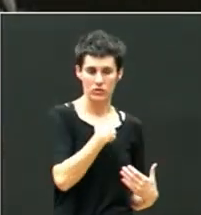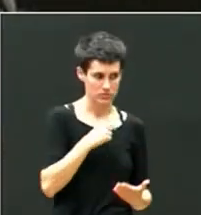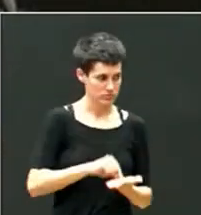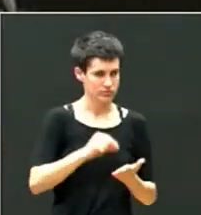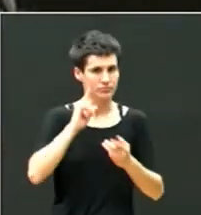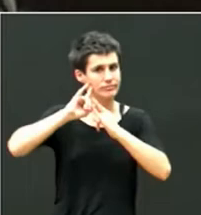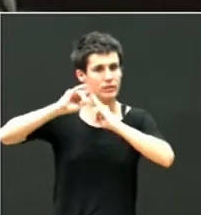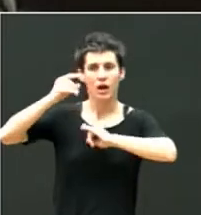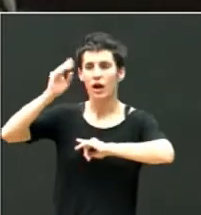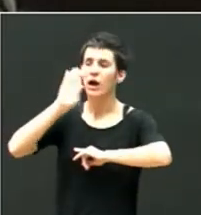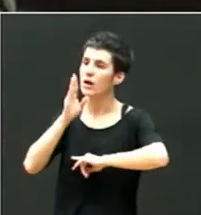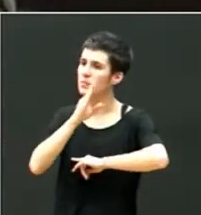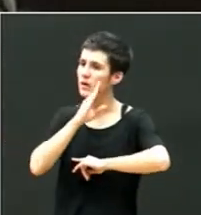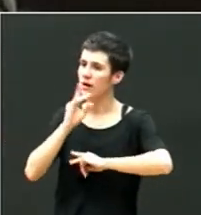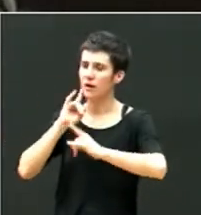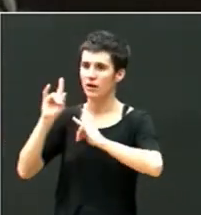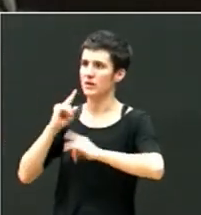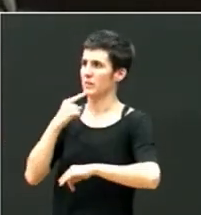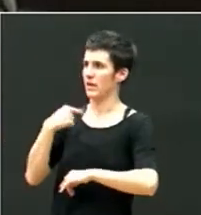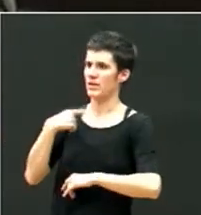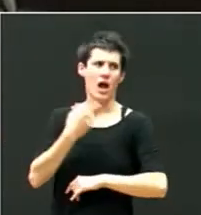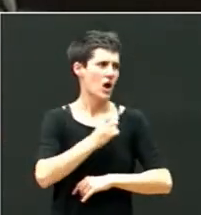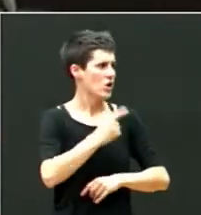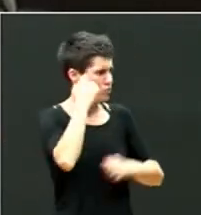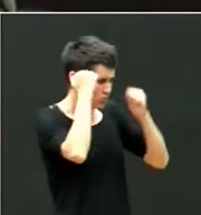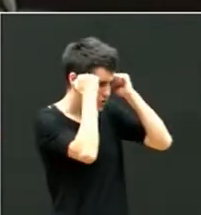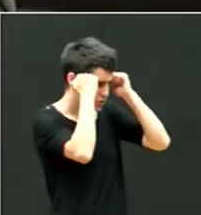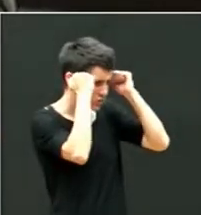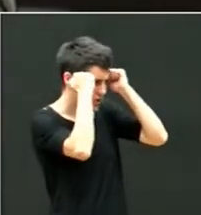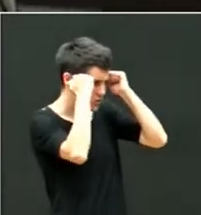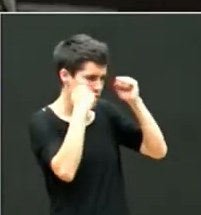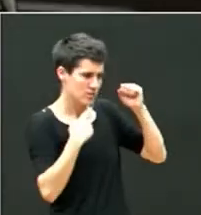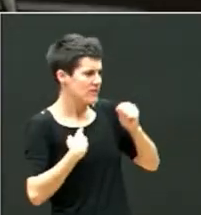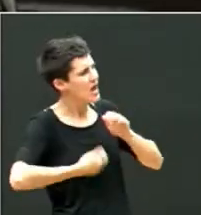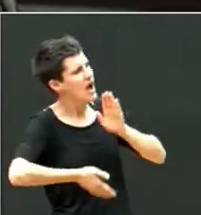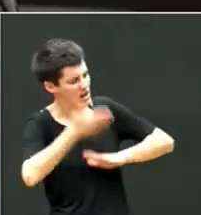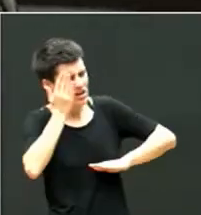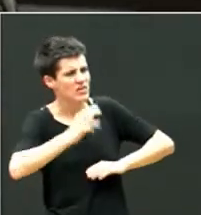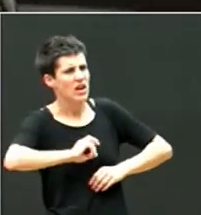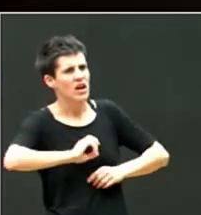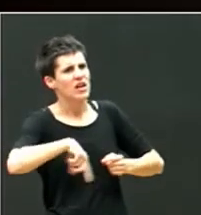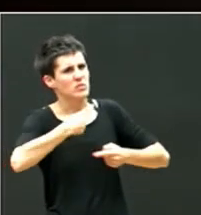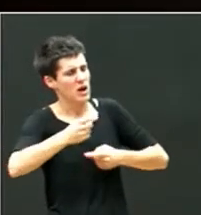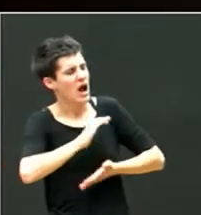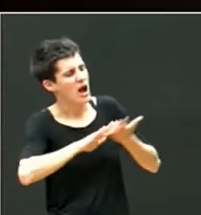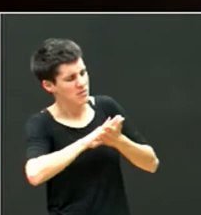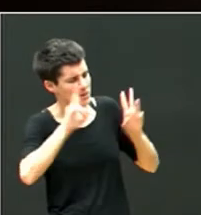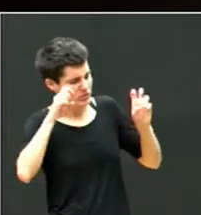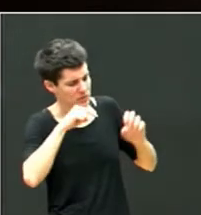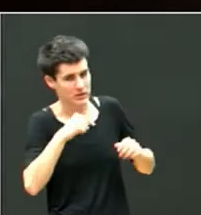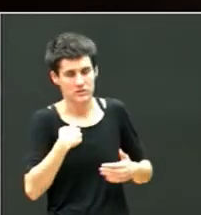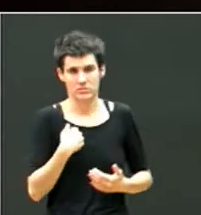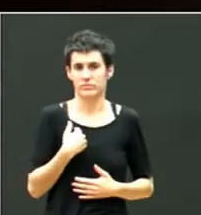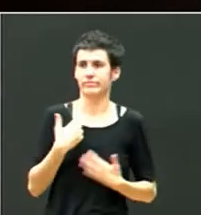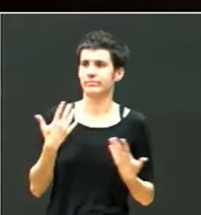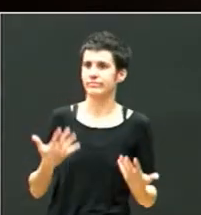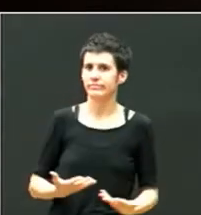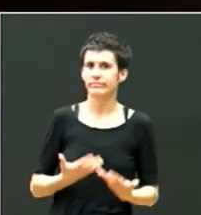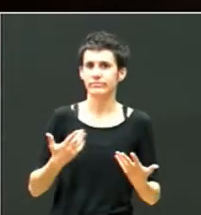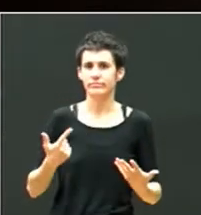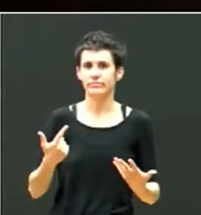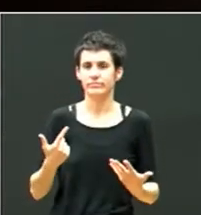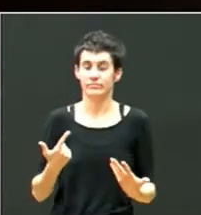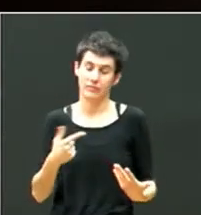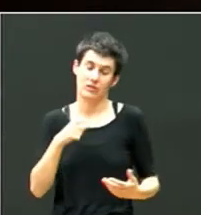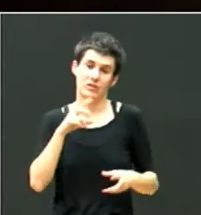mi madre no me decía más que, no, tú estudia, aprueba el examen, ya hablaremos de esto. Y eso me trae el peso que tiene el currículum y